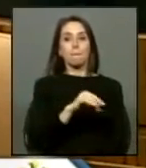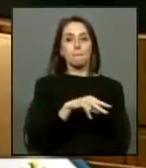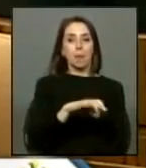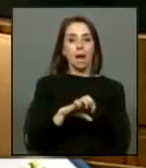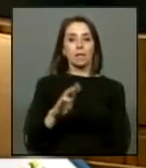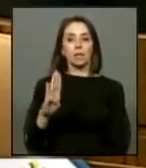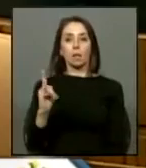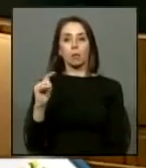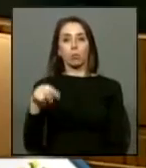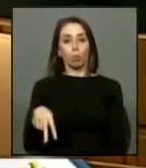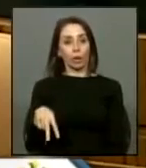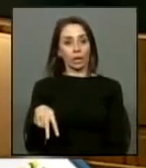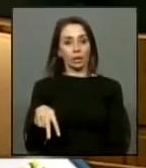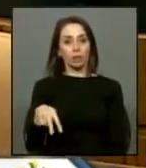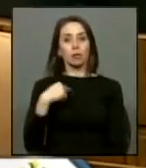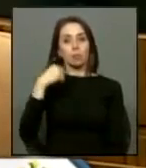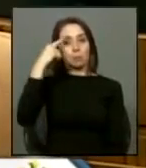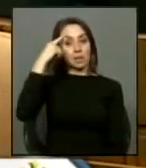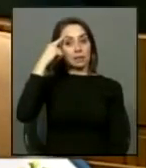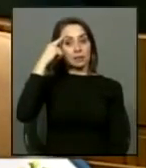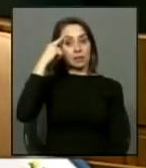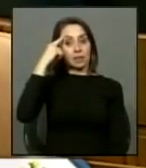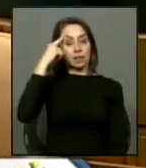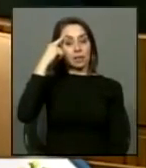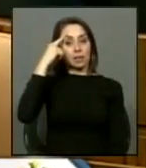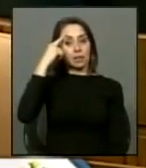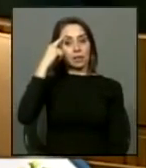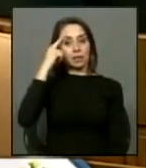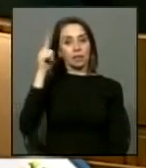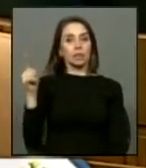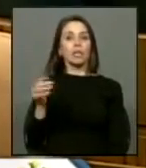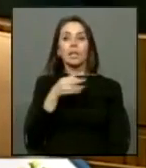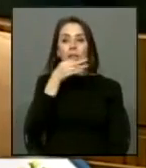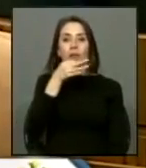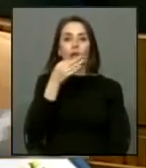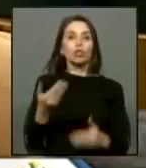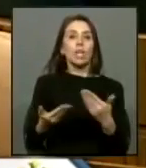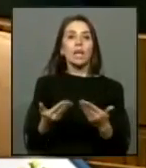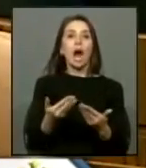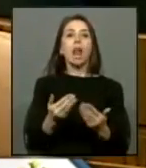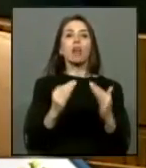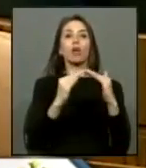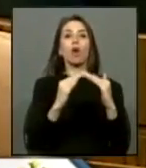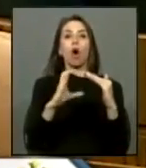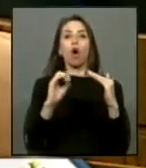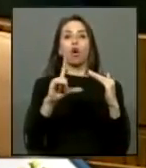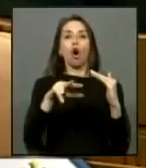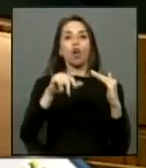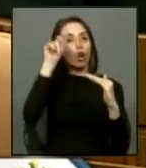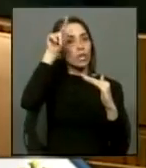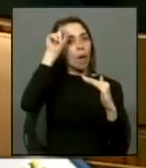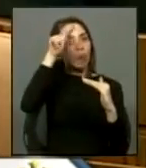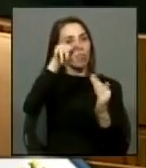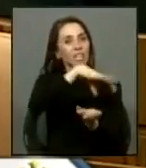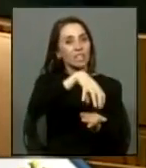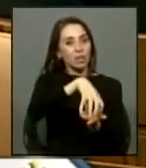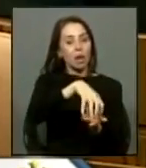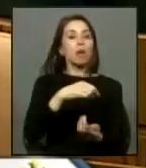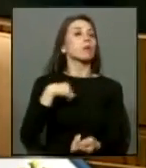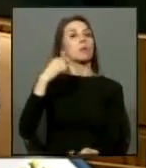Buin pensé que no iba a comentar algo de colonia de dignidad pensé